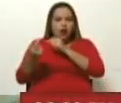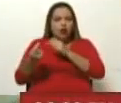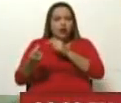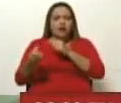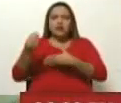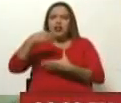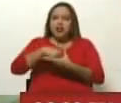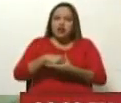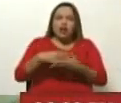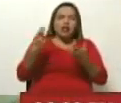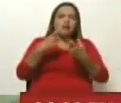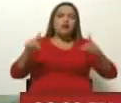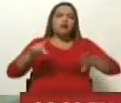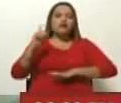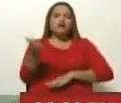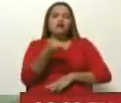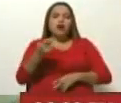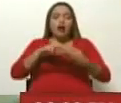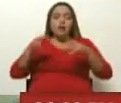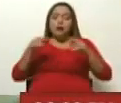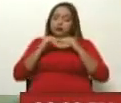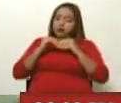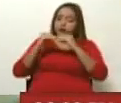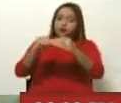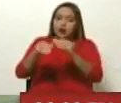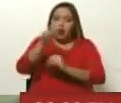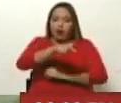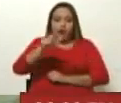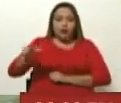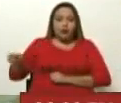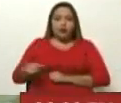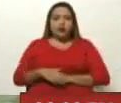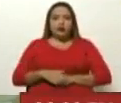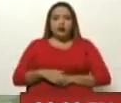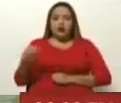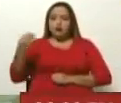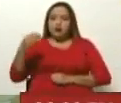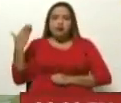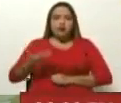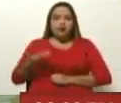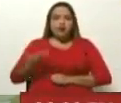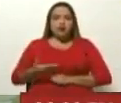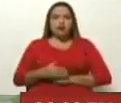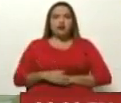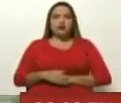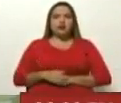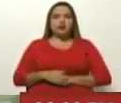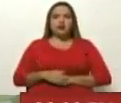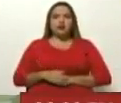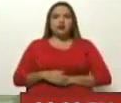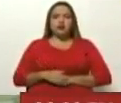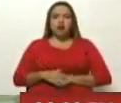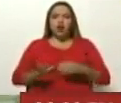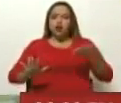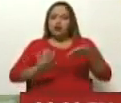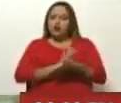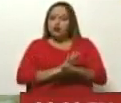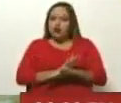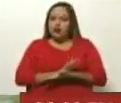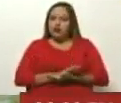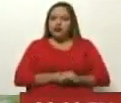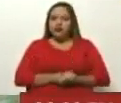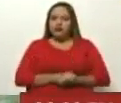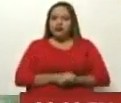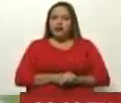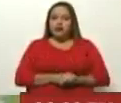de esa búsqueda de la paz permanente para los pueblos y sobre todo la importancia de que